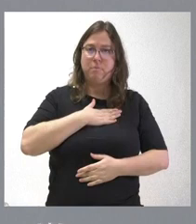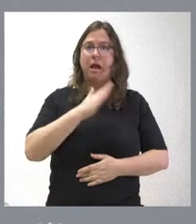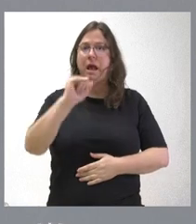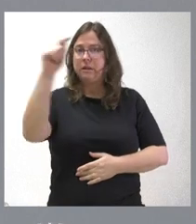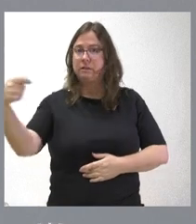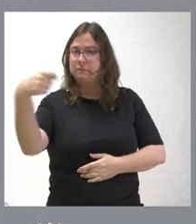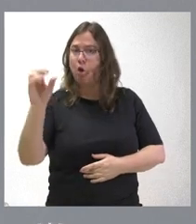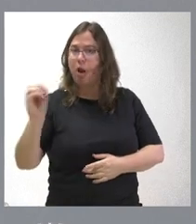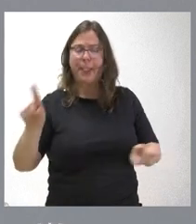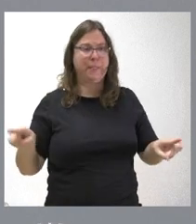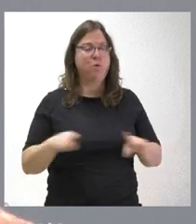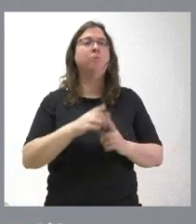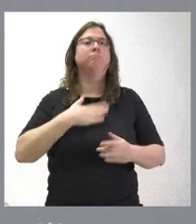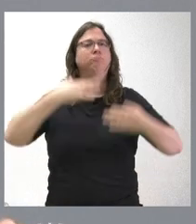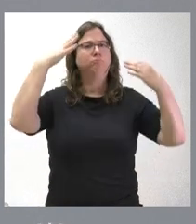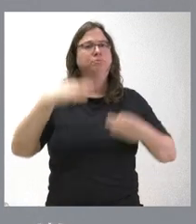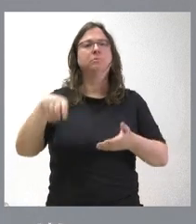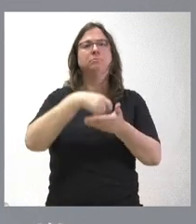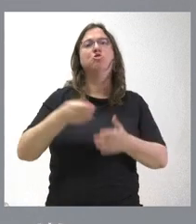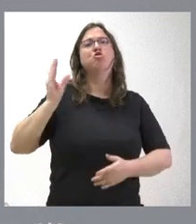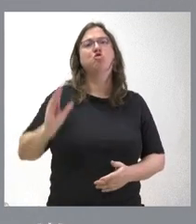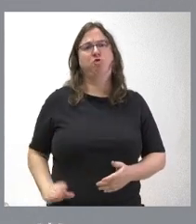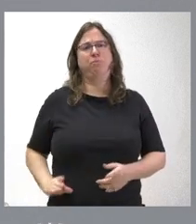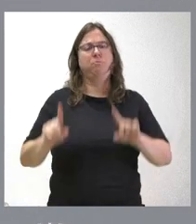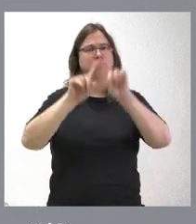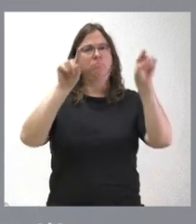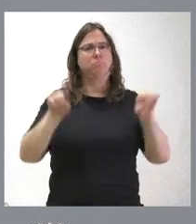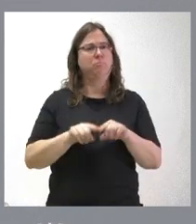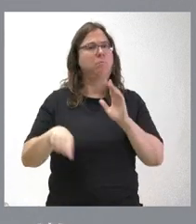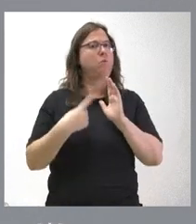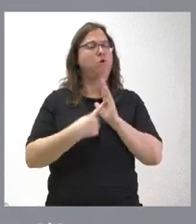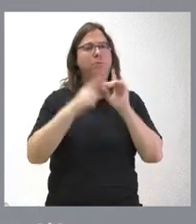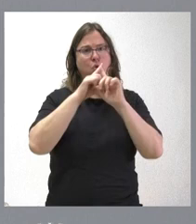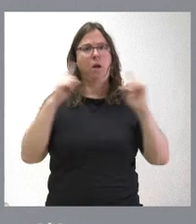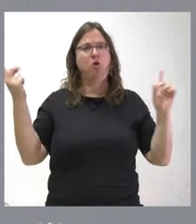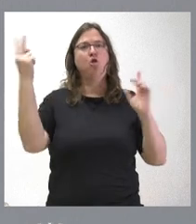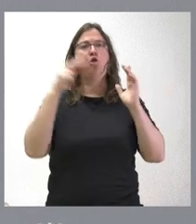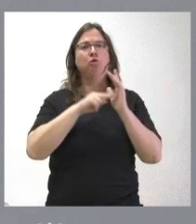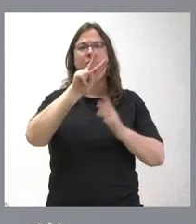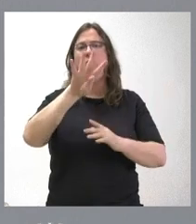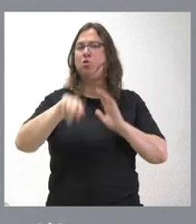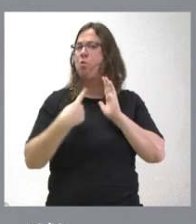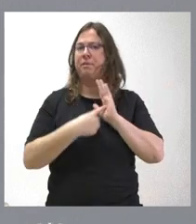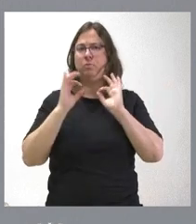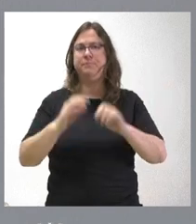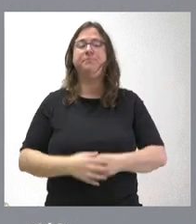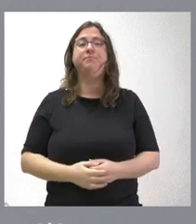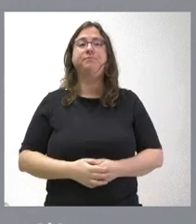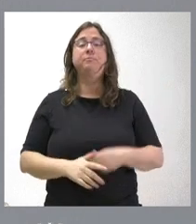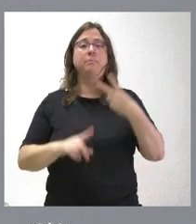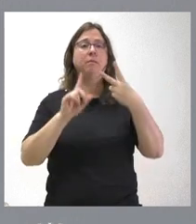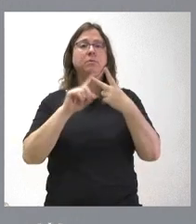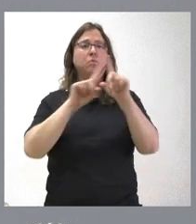nosotros garantizamos que van a cobrar sus retribuciones durante este año 2024. Y el segundo